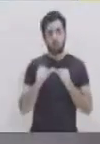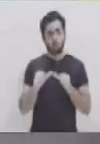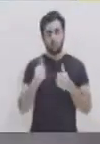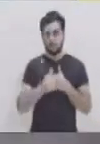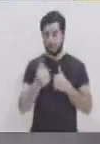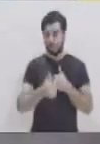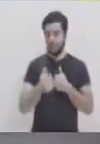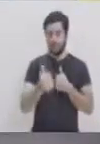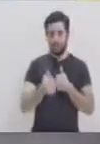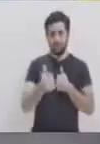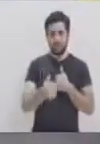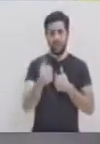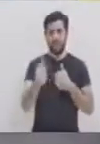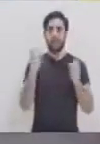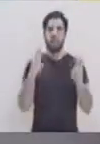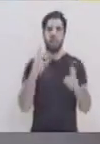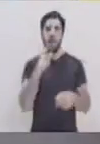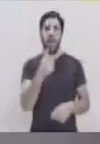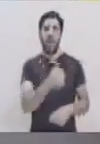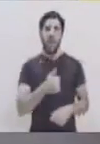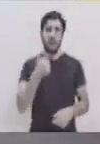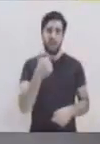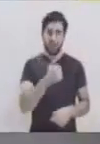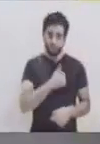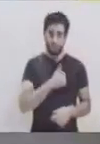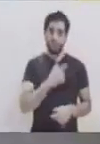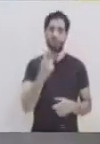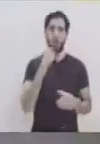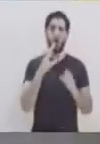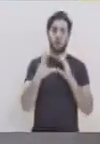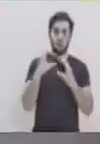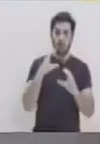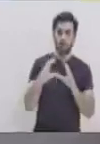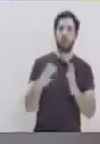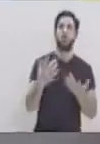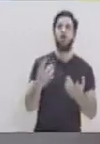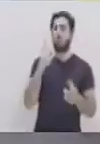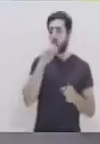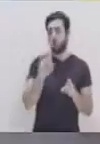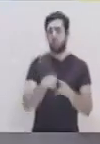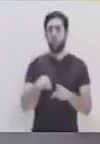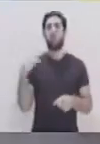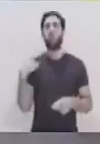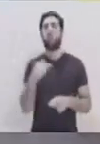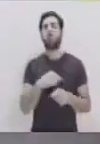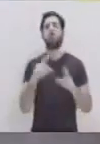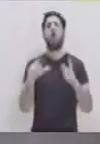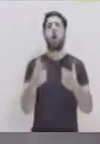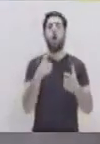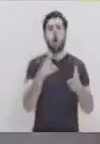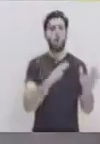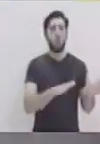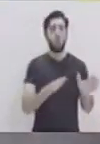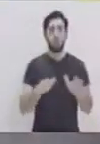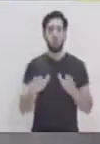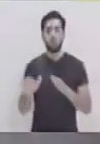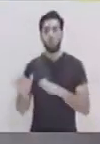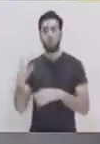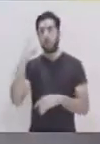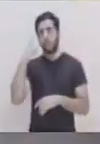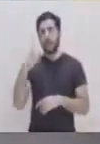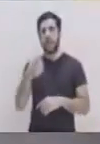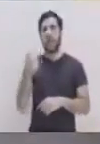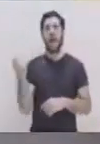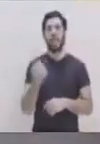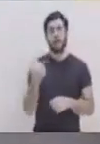también va de la mano de esa constancia en cuanto a actitudes, en cuanto a comunicación y demás. ¿Cómo podríamos nosotros mantener